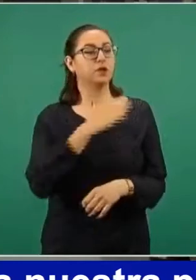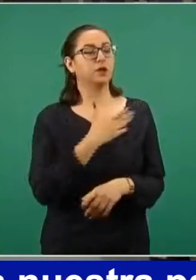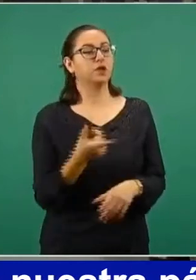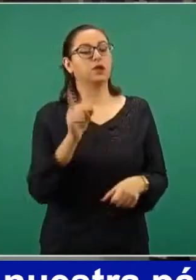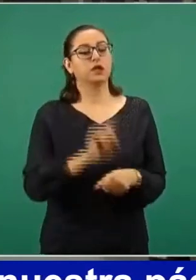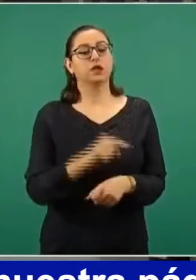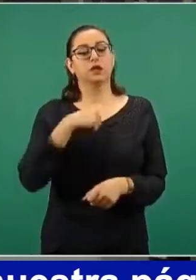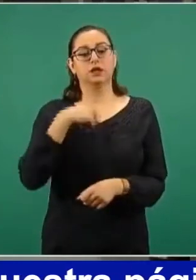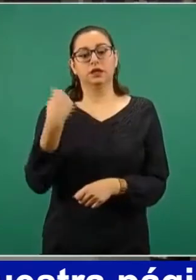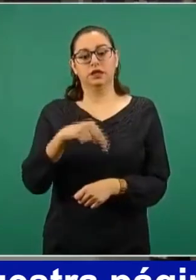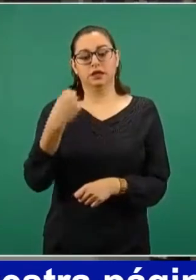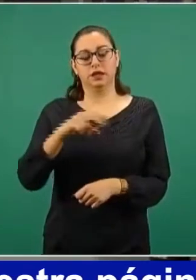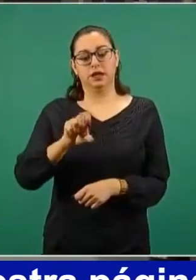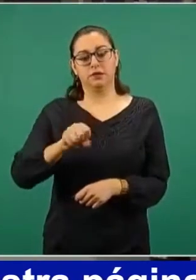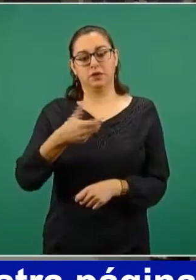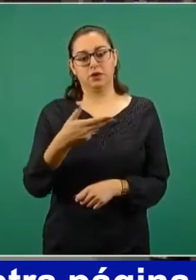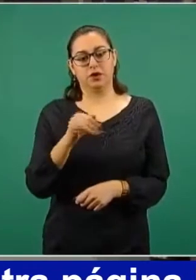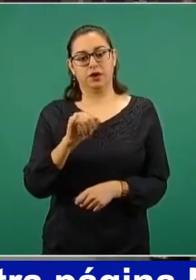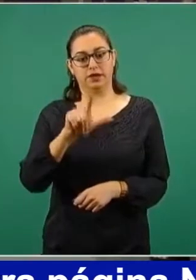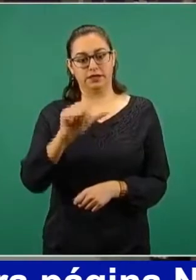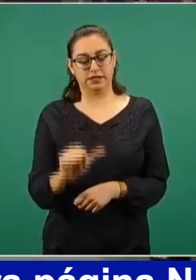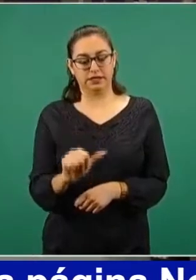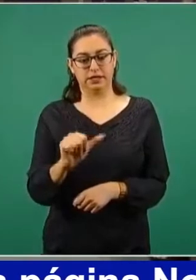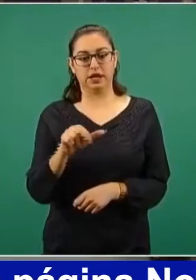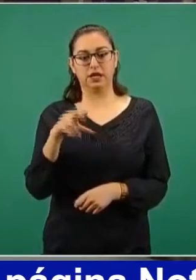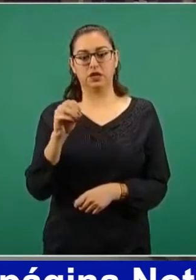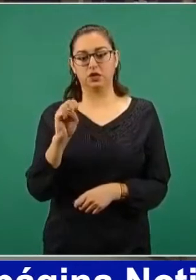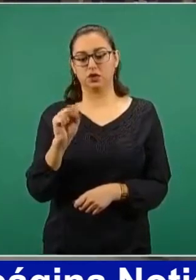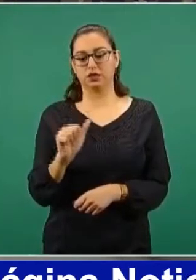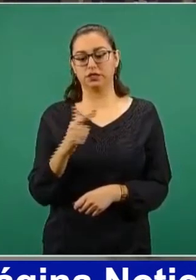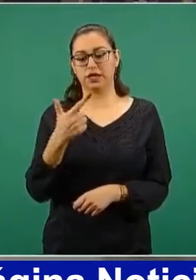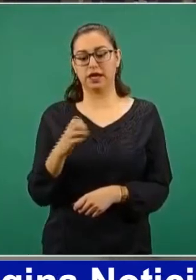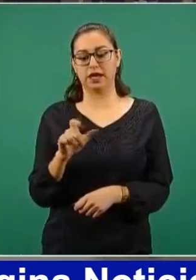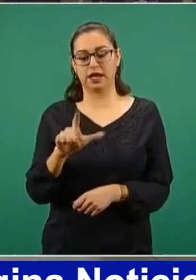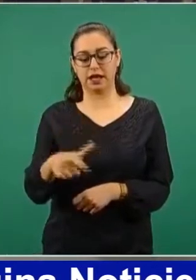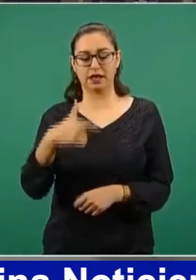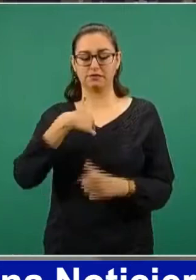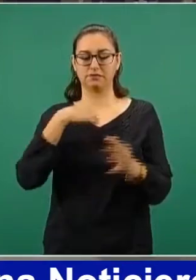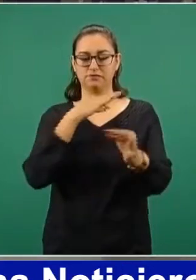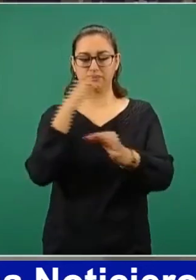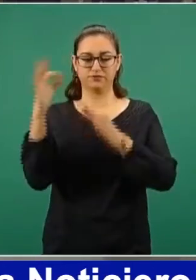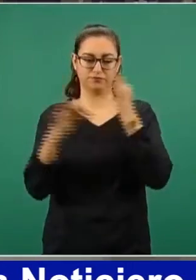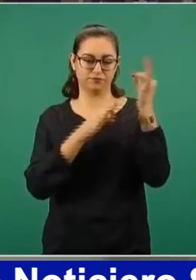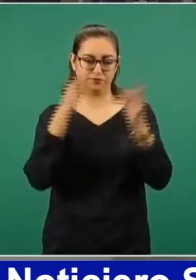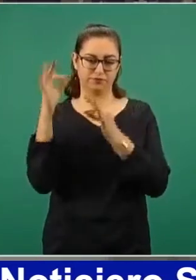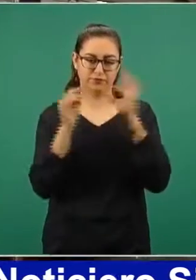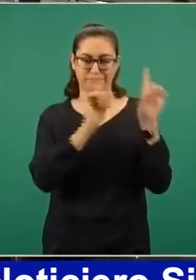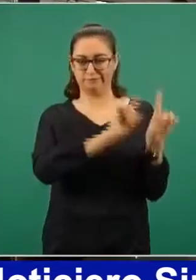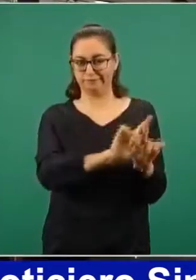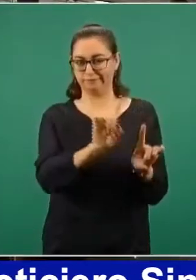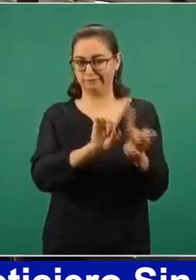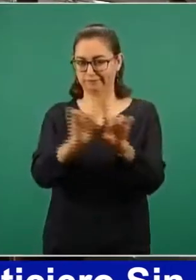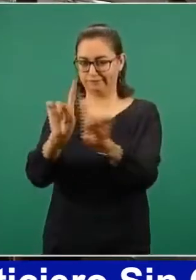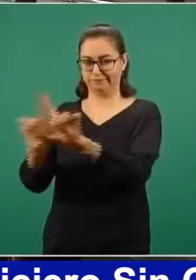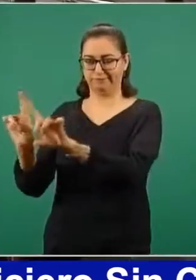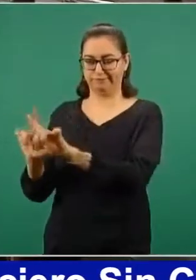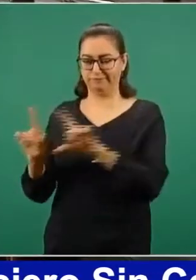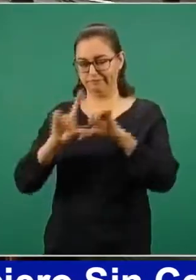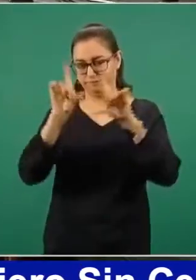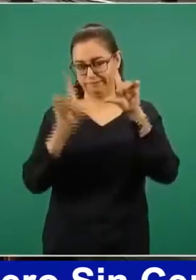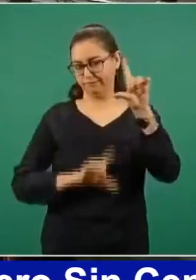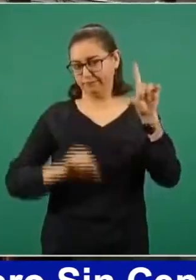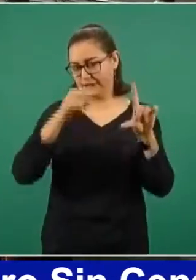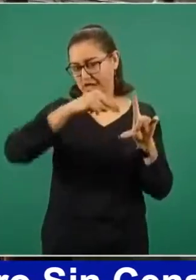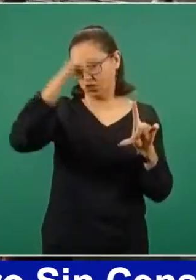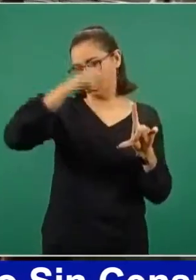Ayla Rosagel, corresponsal de Grupo Gili, el Imparcial de Sonora, Frontera de Tijuana y Crónica de Mexicali.